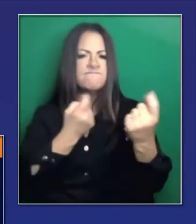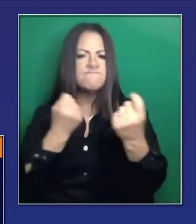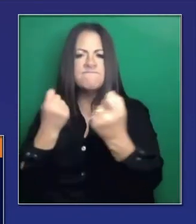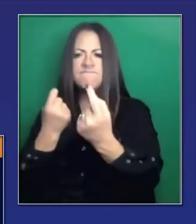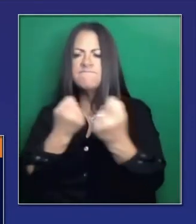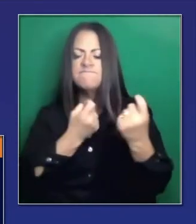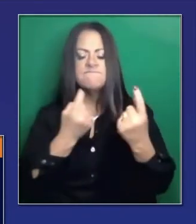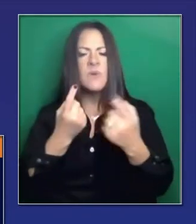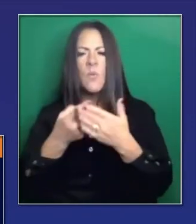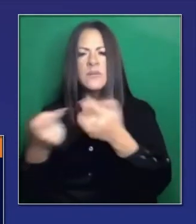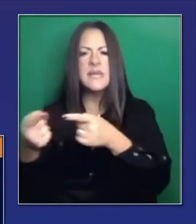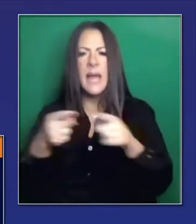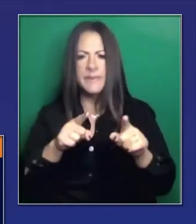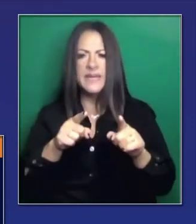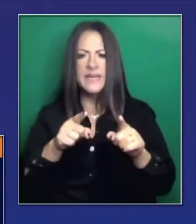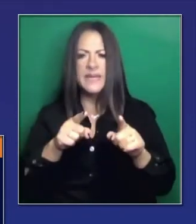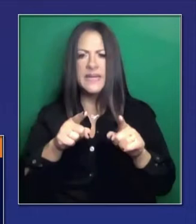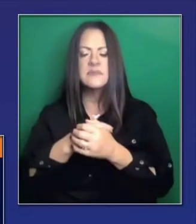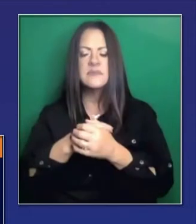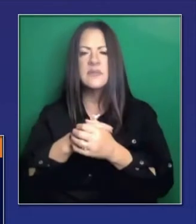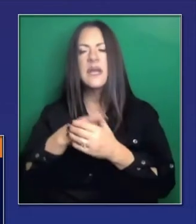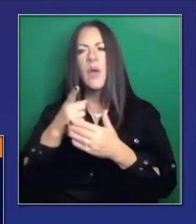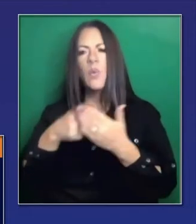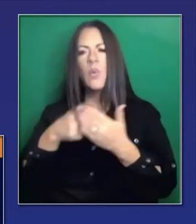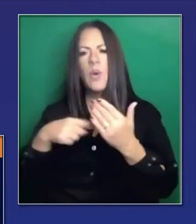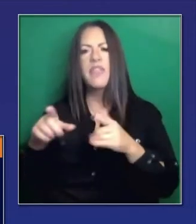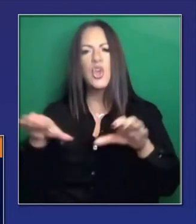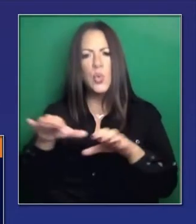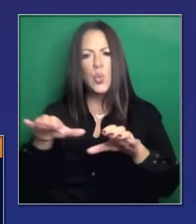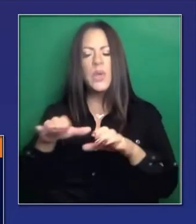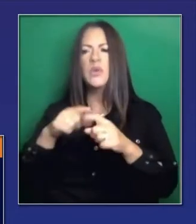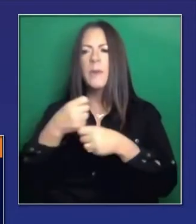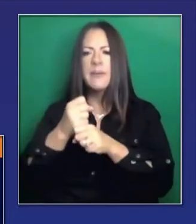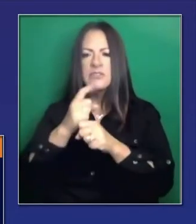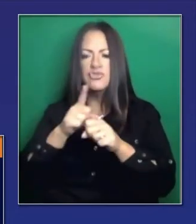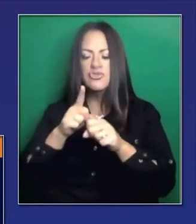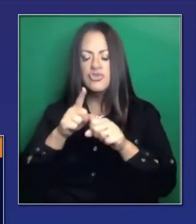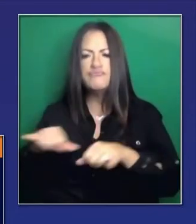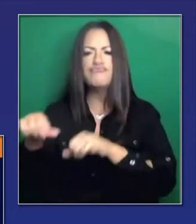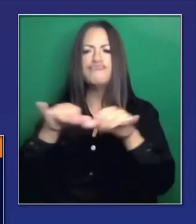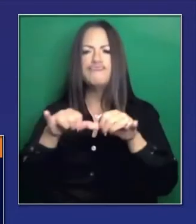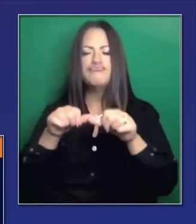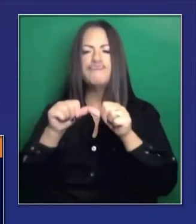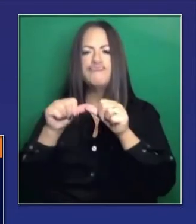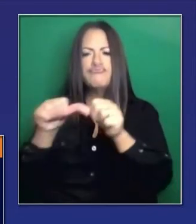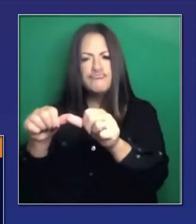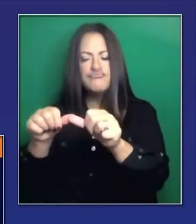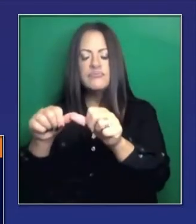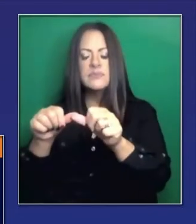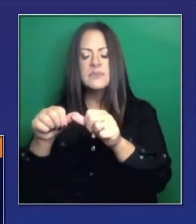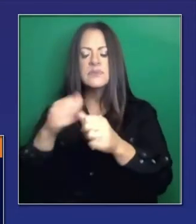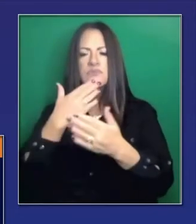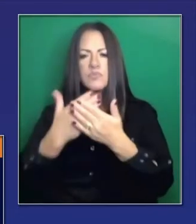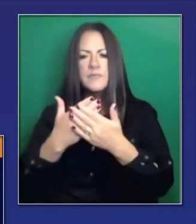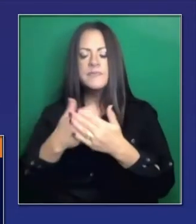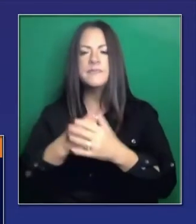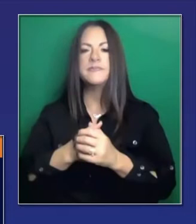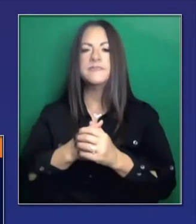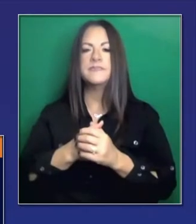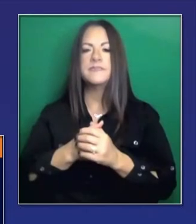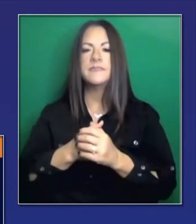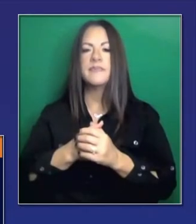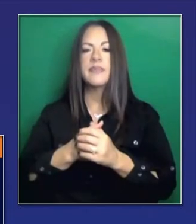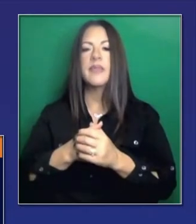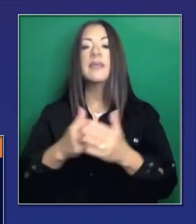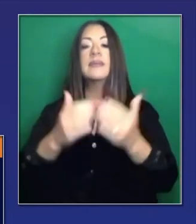Sino que vamos a publicar lo que estamos haciendo de una forma más consistente. Les aseguro. Hablando de